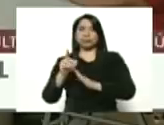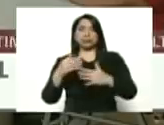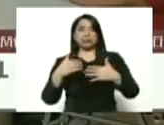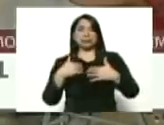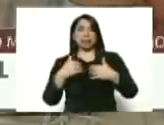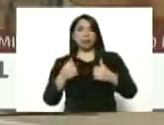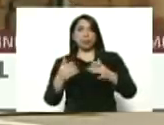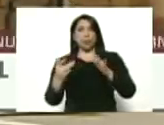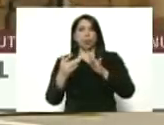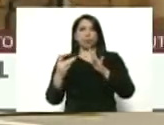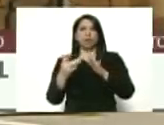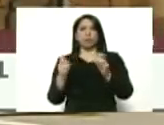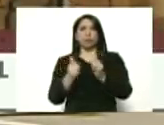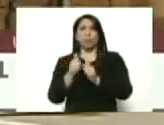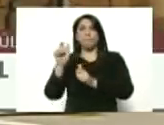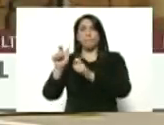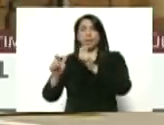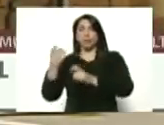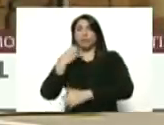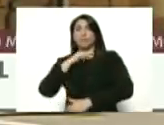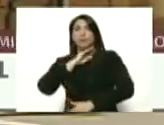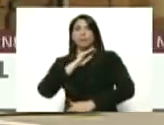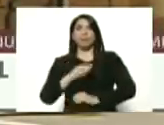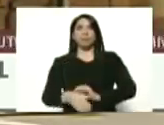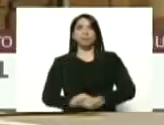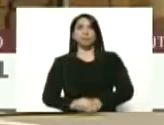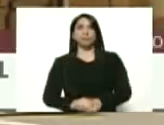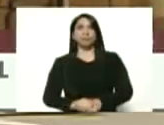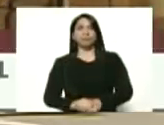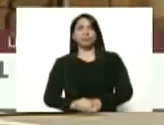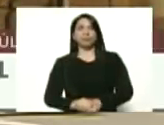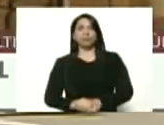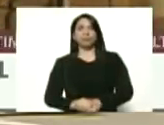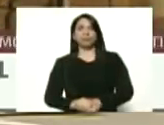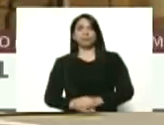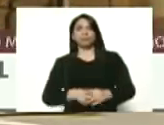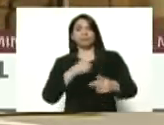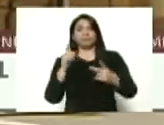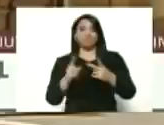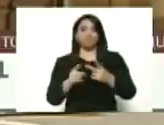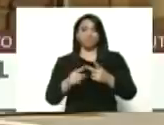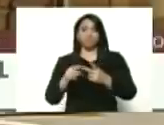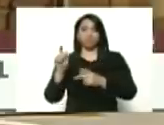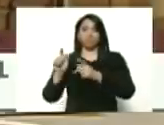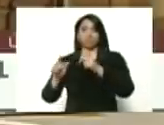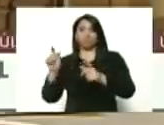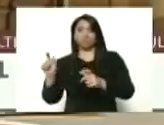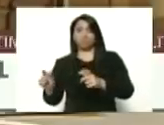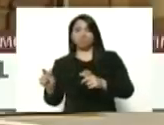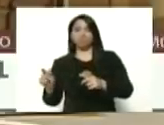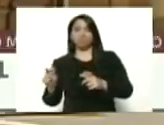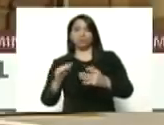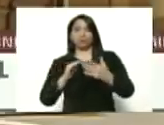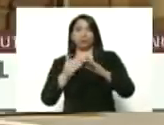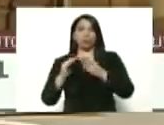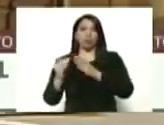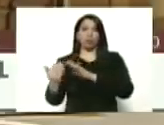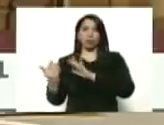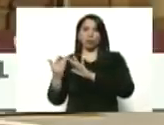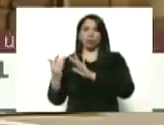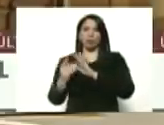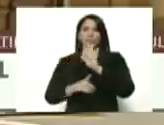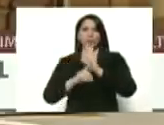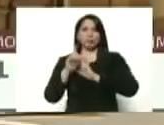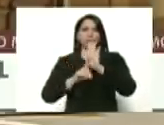contactos con estos casos importados y luego aparecieron los casos comunitarios. Esto estuvo un desarrollo